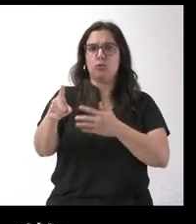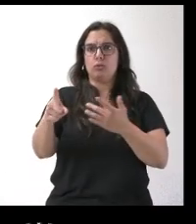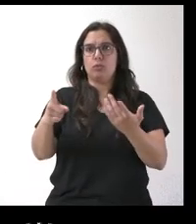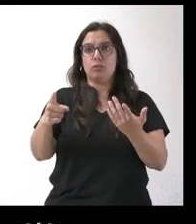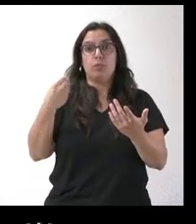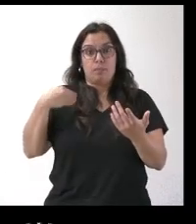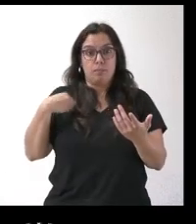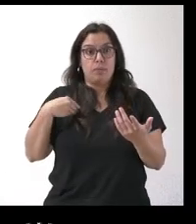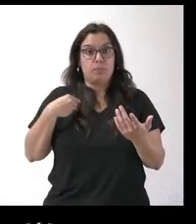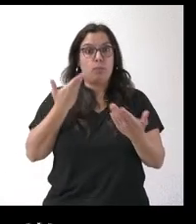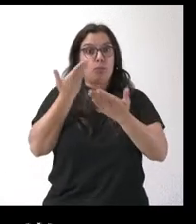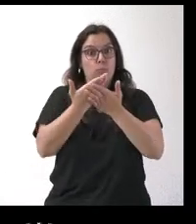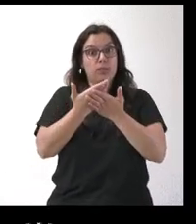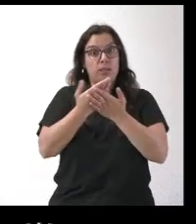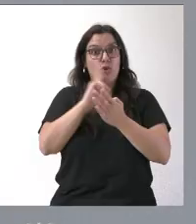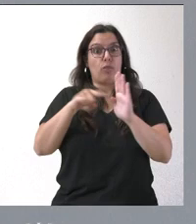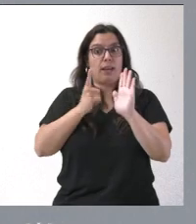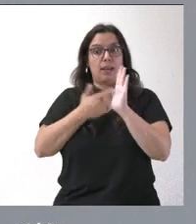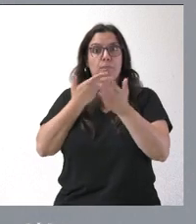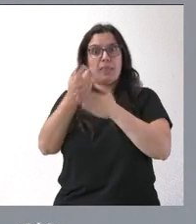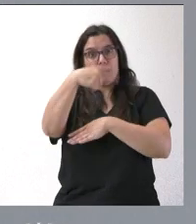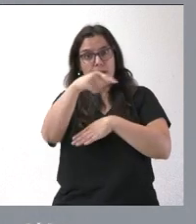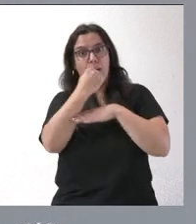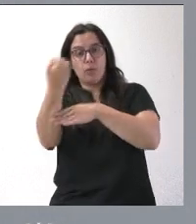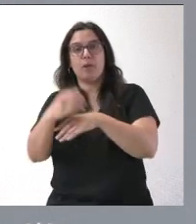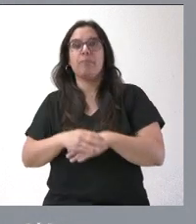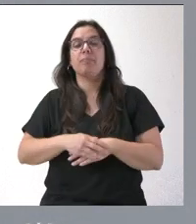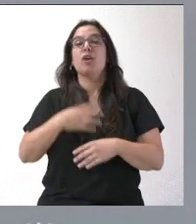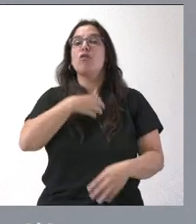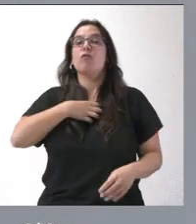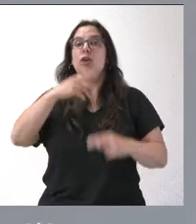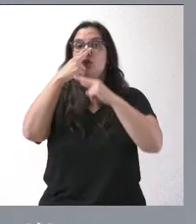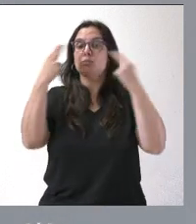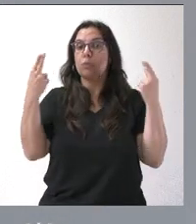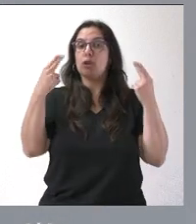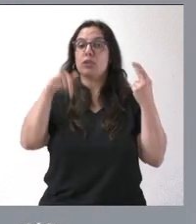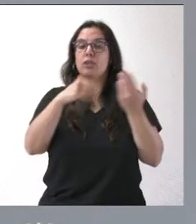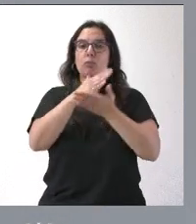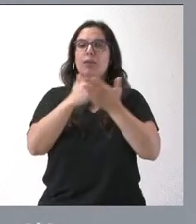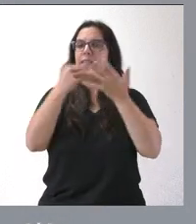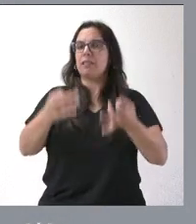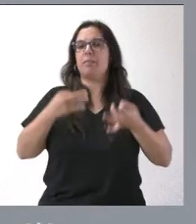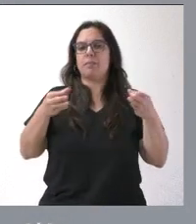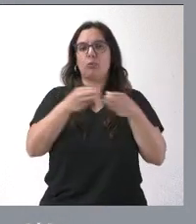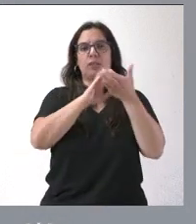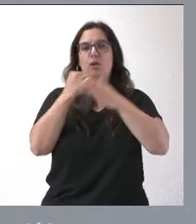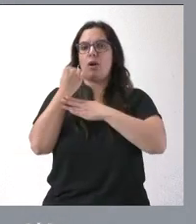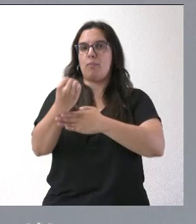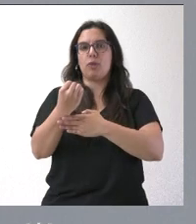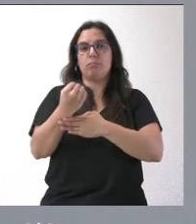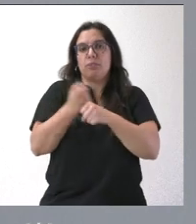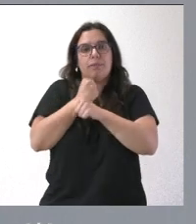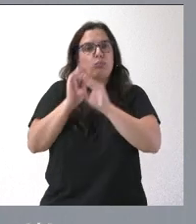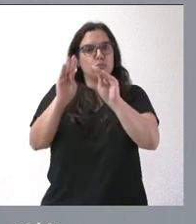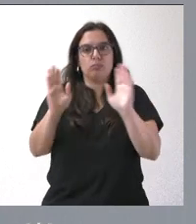pidió a través de una proposición o de ley. Los empleados públicos de la comunidad cuentan siempre con el apoyo de la Junta de Castilla y León en su trabajo,